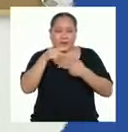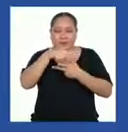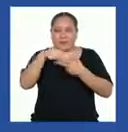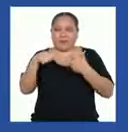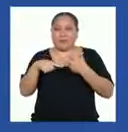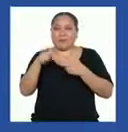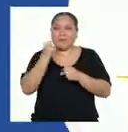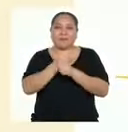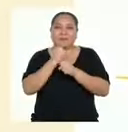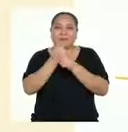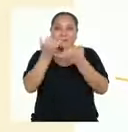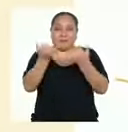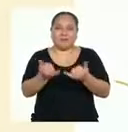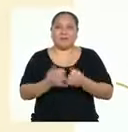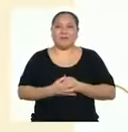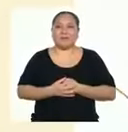hoy.